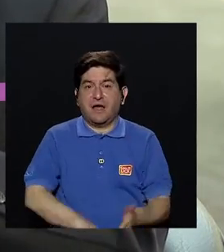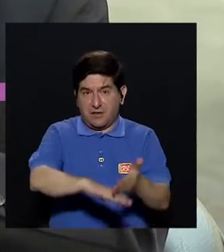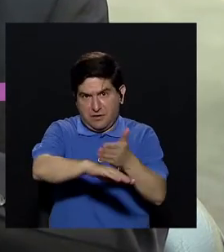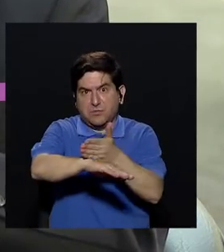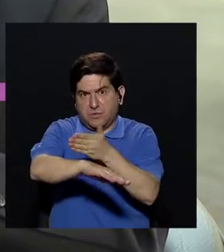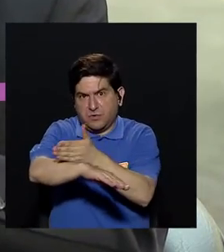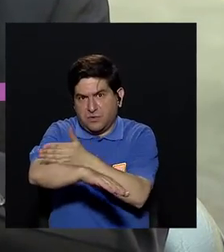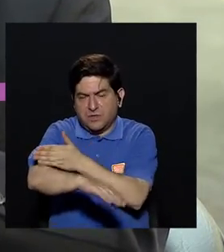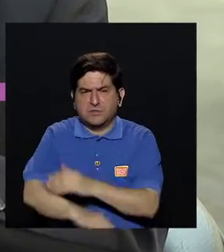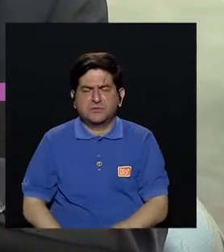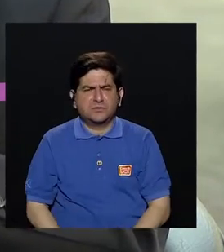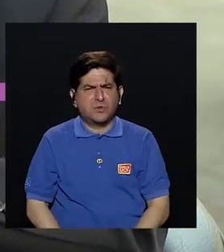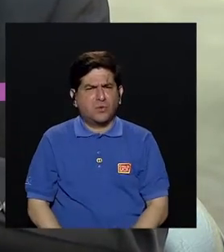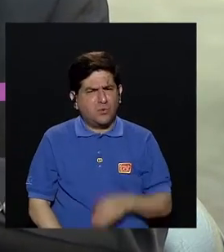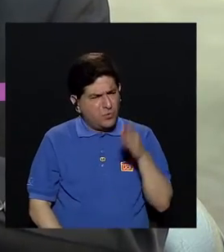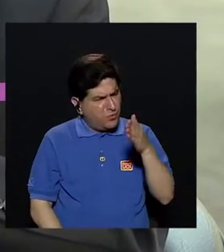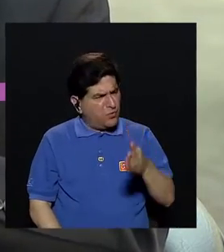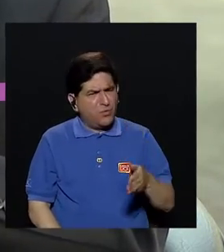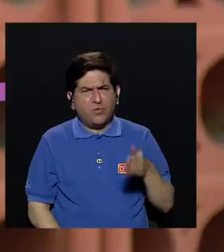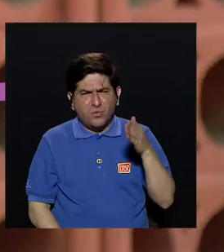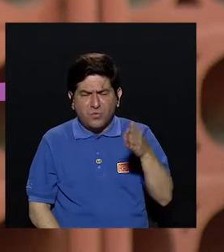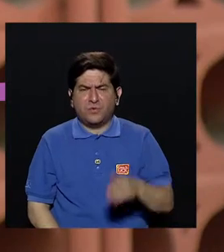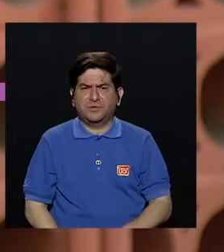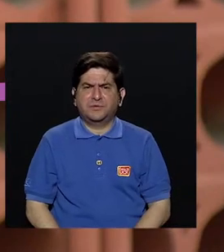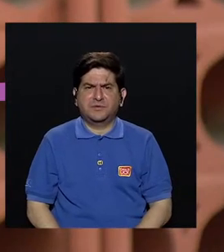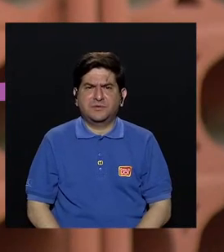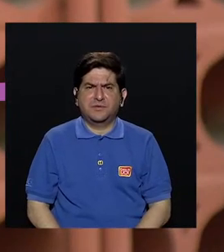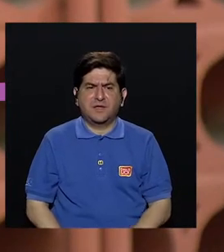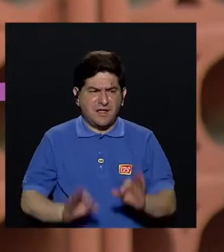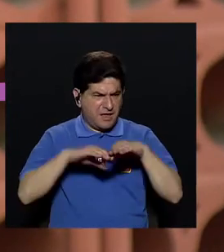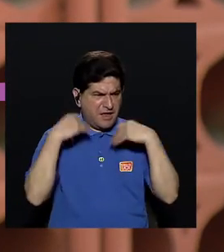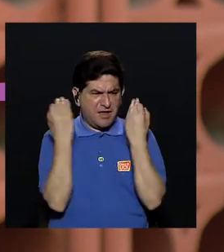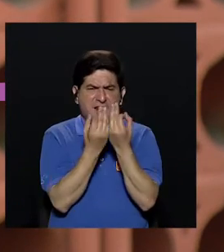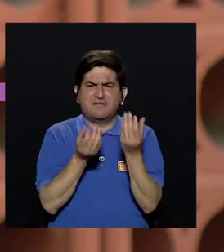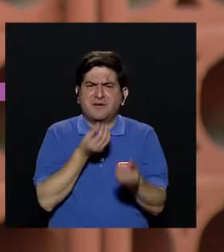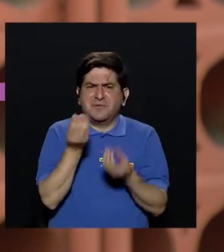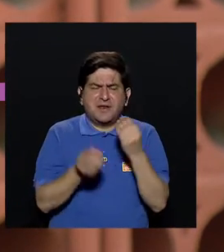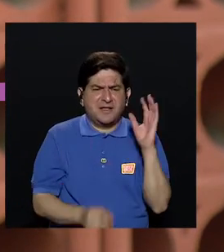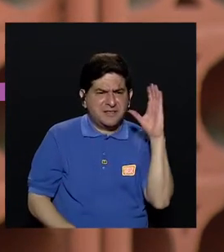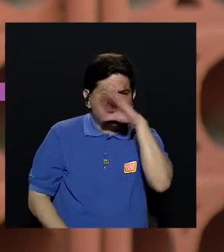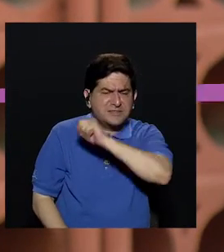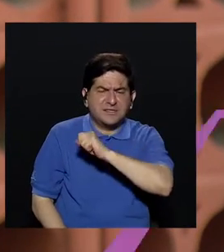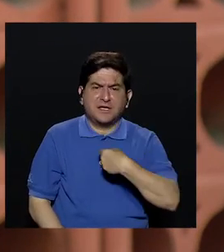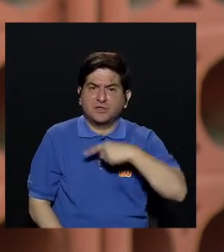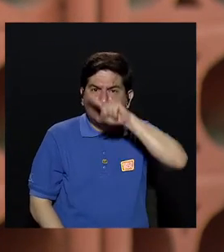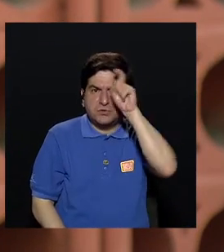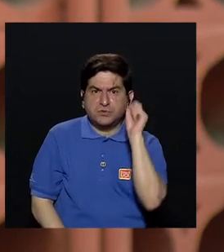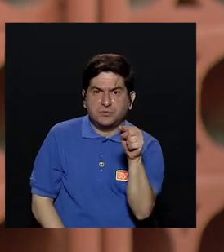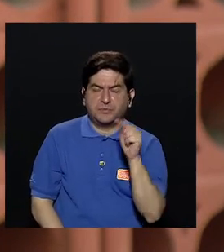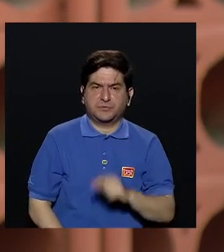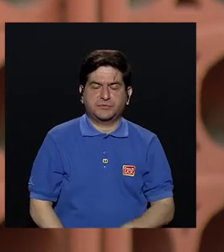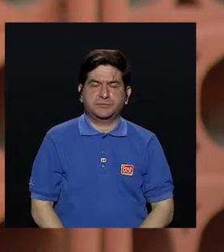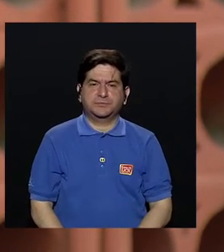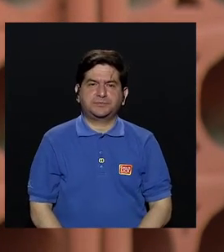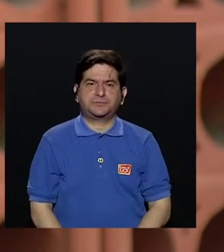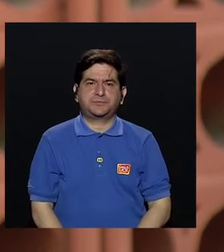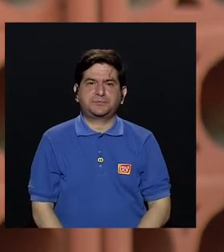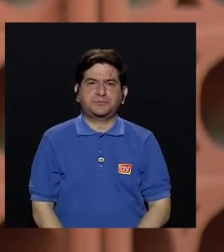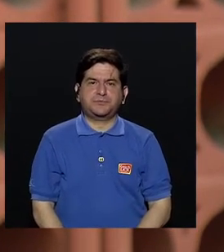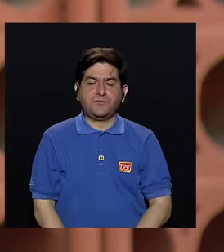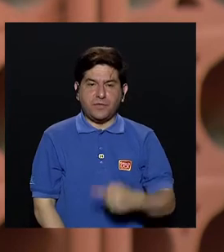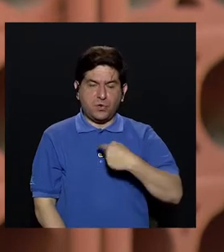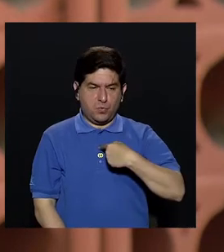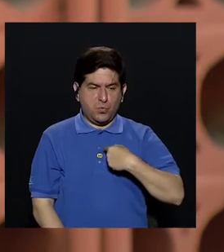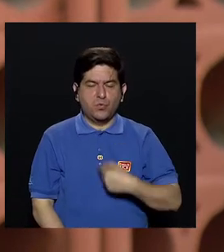Sí, es bastante lenta. Correcto. ¿Y cómo hacen los familiares para darse cuenta? Se lo pregunto por lo siguiente. Porque,